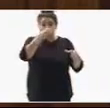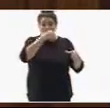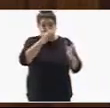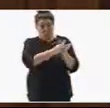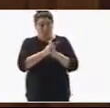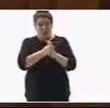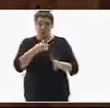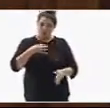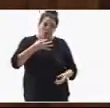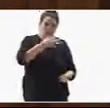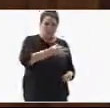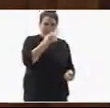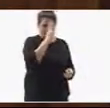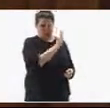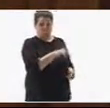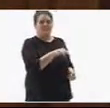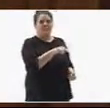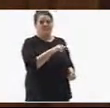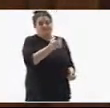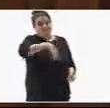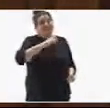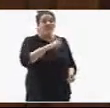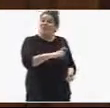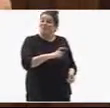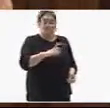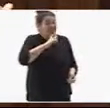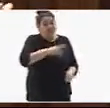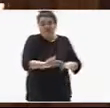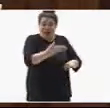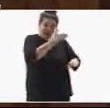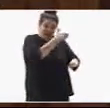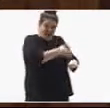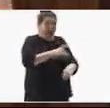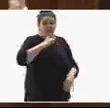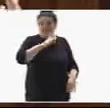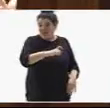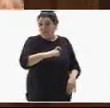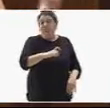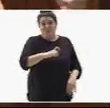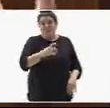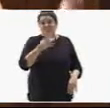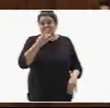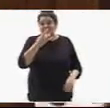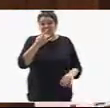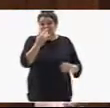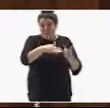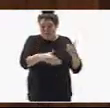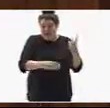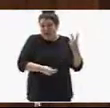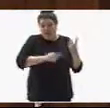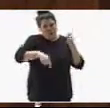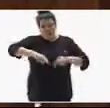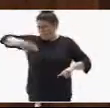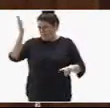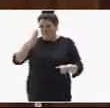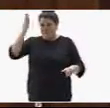Nosotros se lo advertimos, se lo advertimos desde el inicio. Quien siembra vientos recoge tempestades y